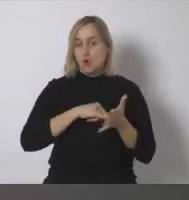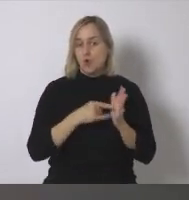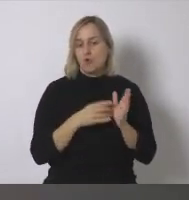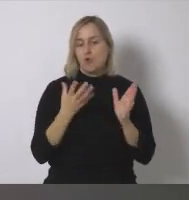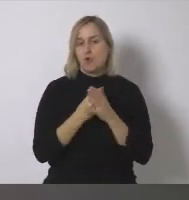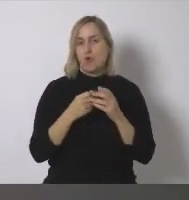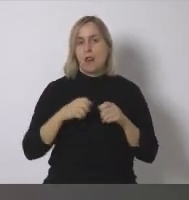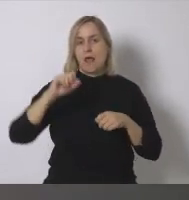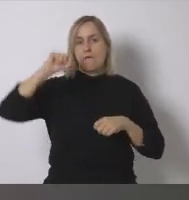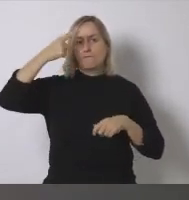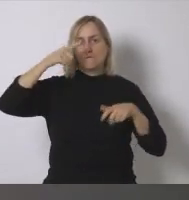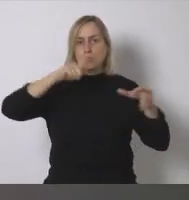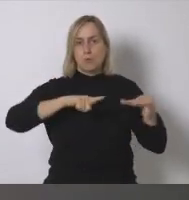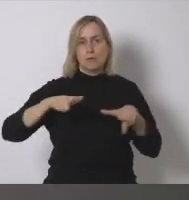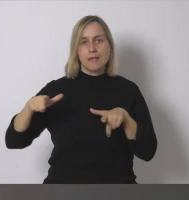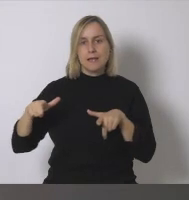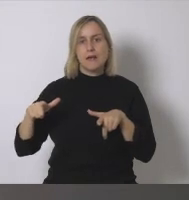fotovoltaica